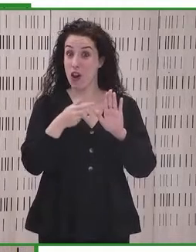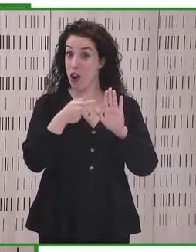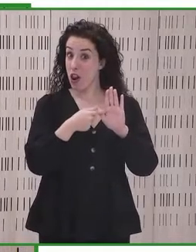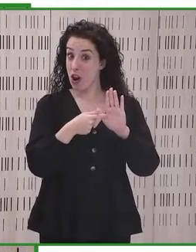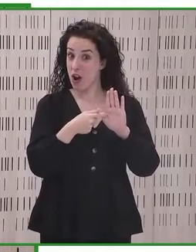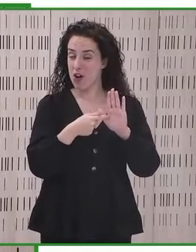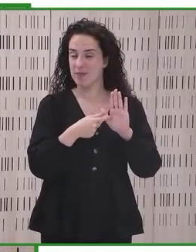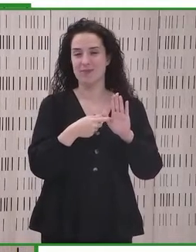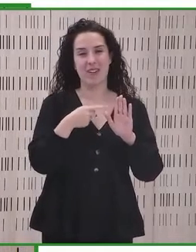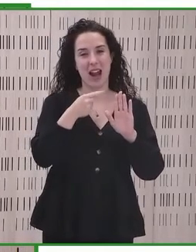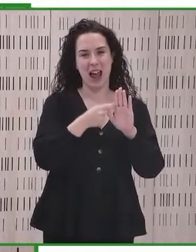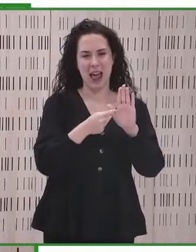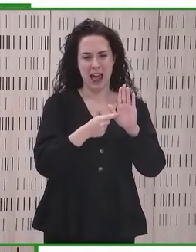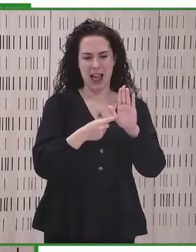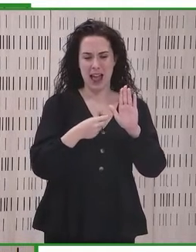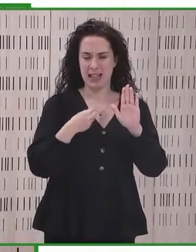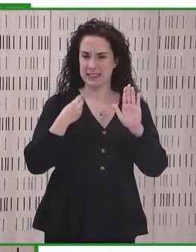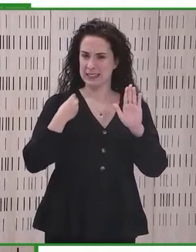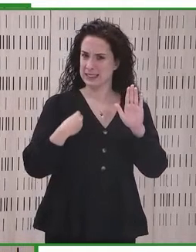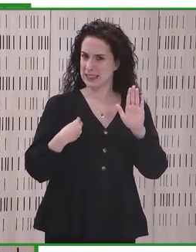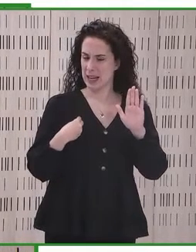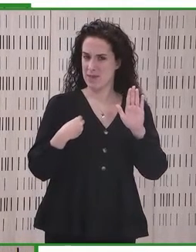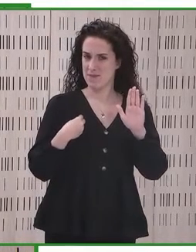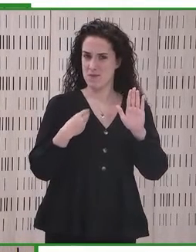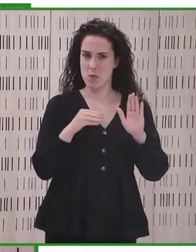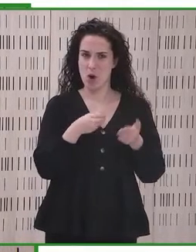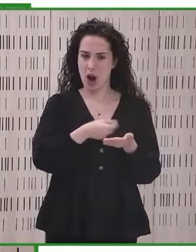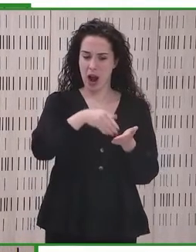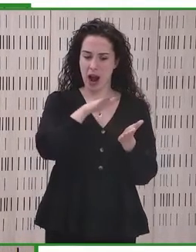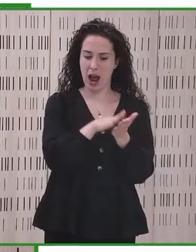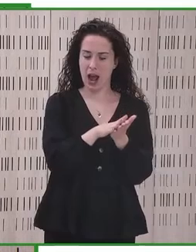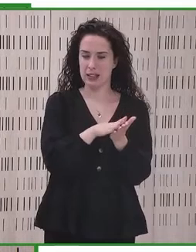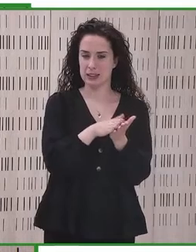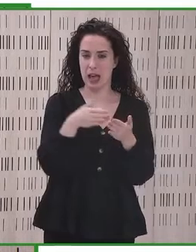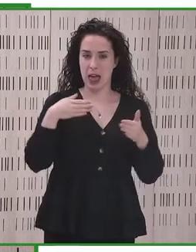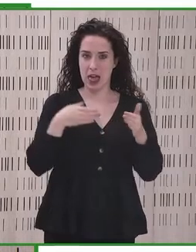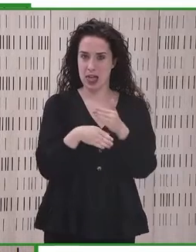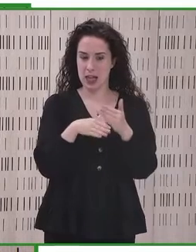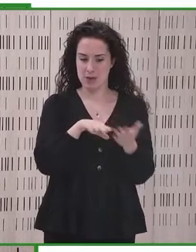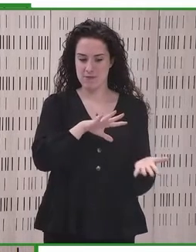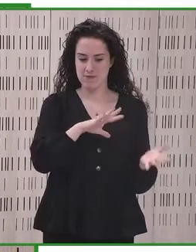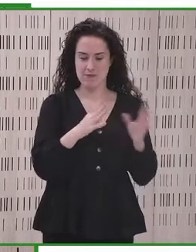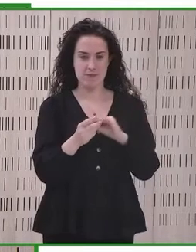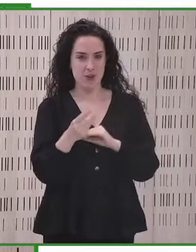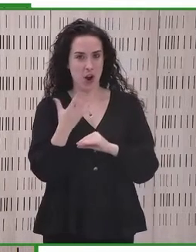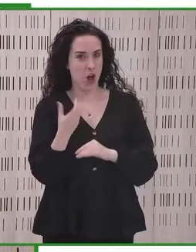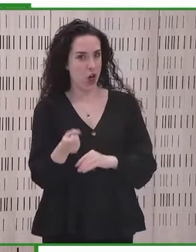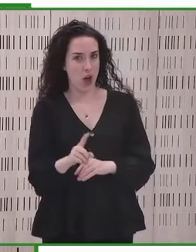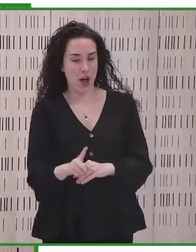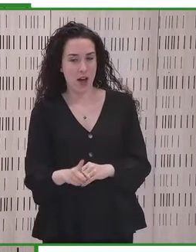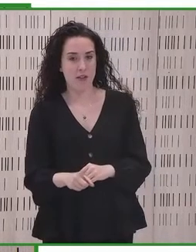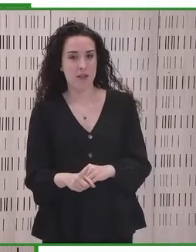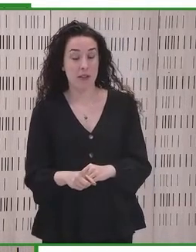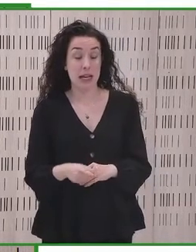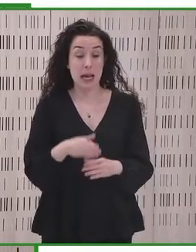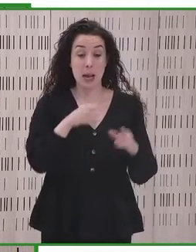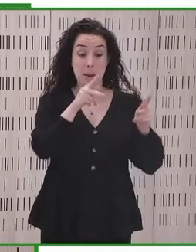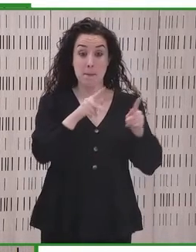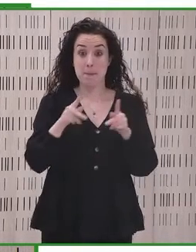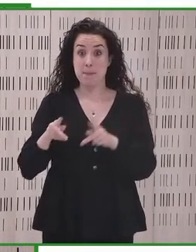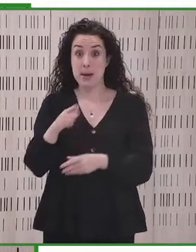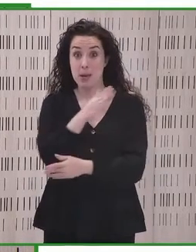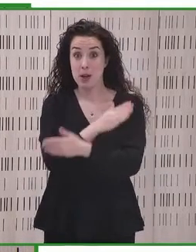requisitos establecidos en el Acta de Accesibilidad. No hay que olvidar que muchas personas con discapacidad